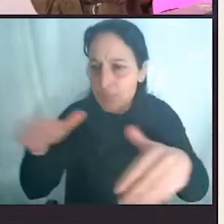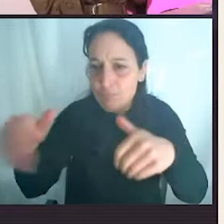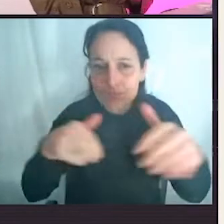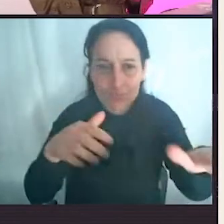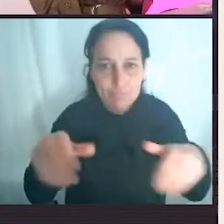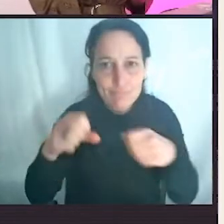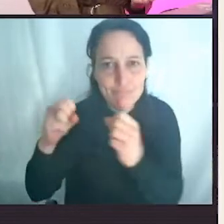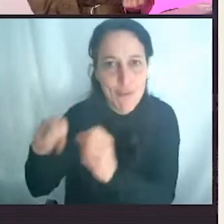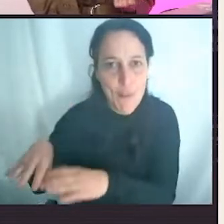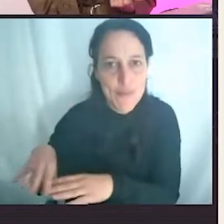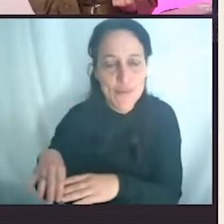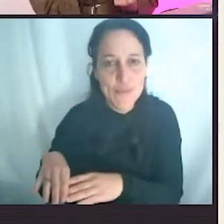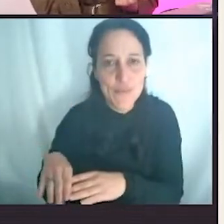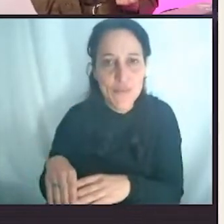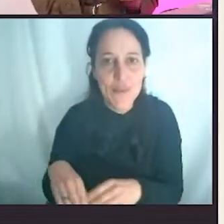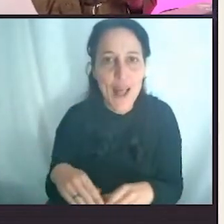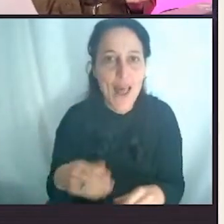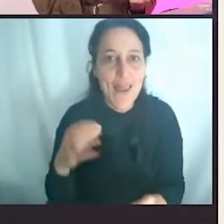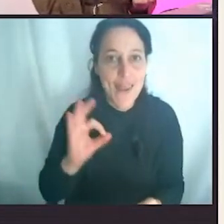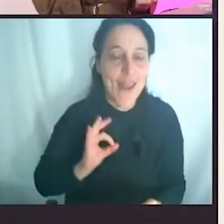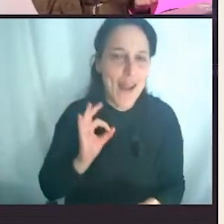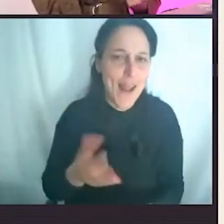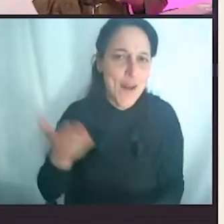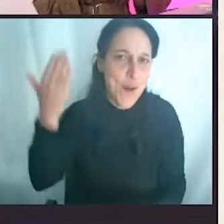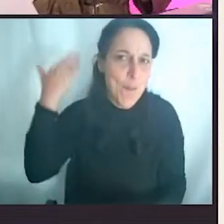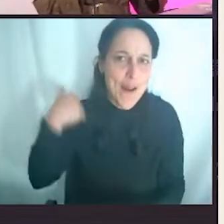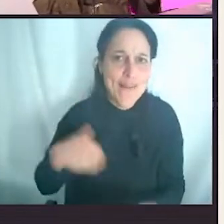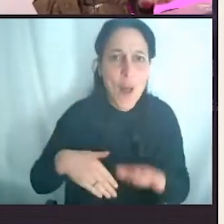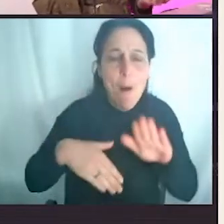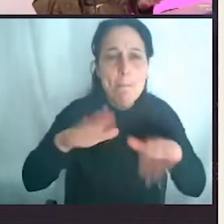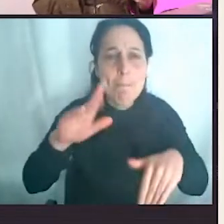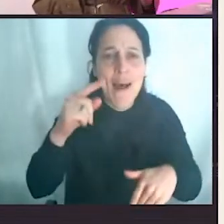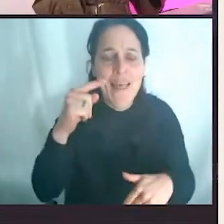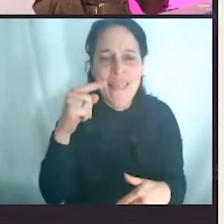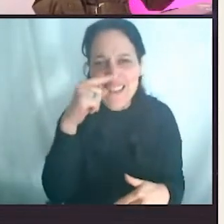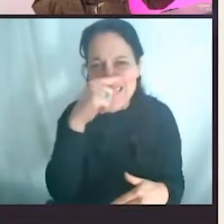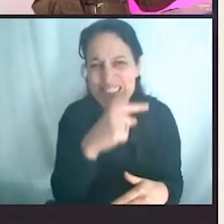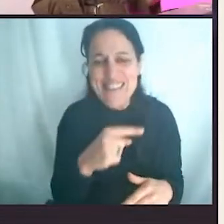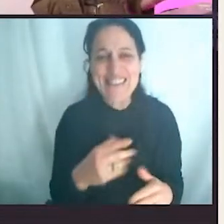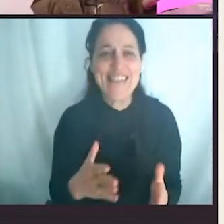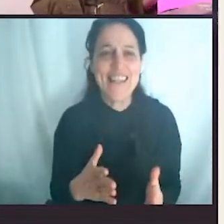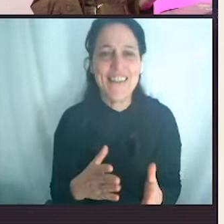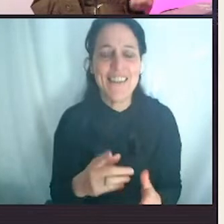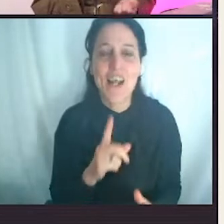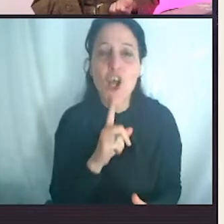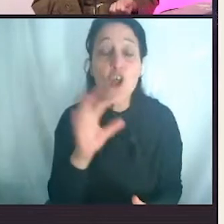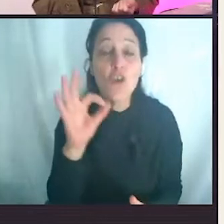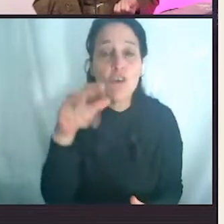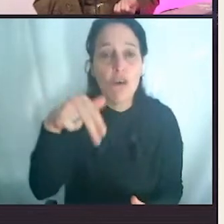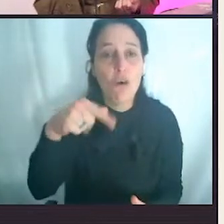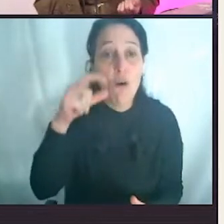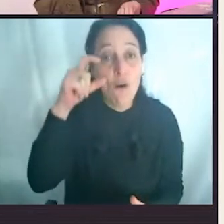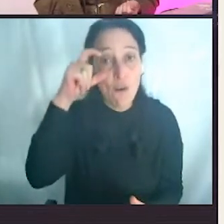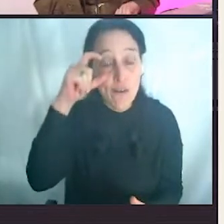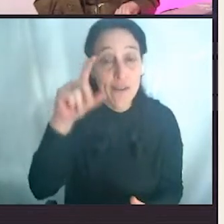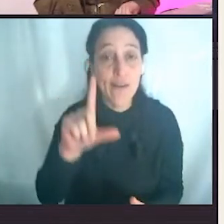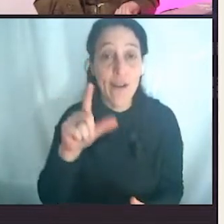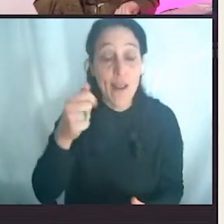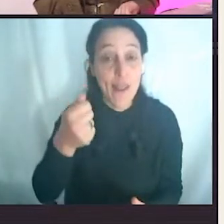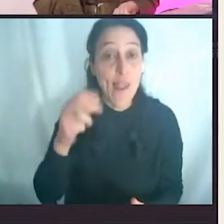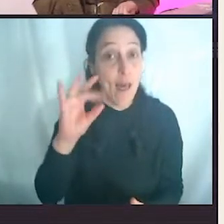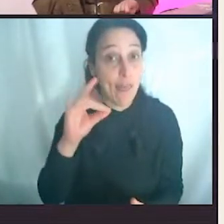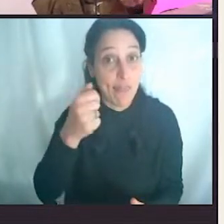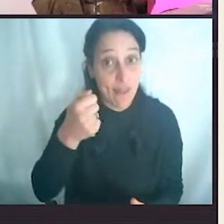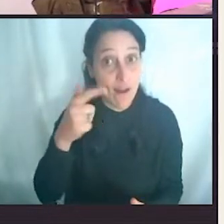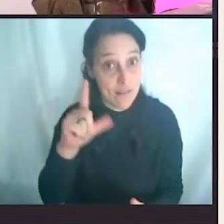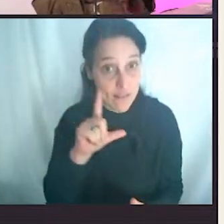pasado utilizamos más de 7 toneladas de descarte y con eso generamos toda esta línea de productos y generamos estas oportunidades de trabajo para mujeres de la comunidad.